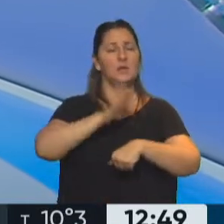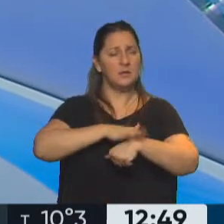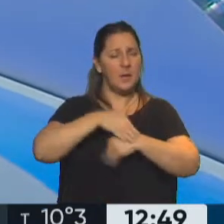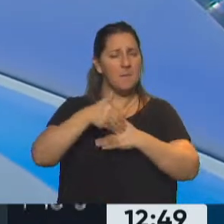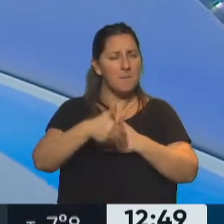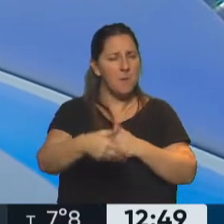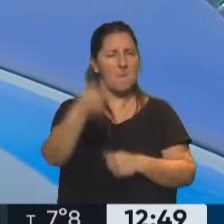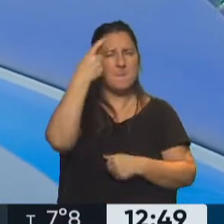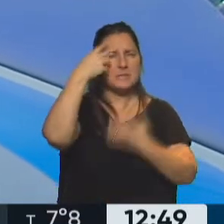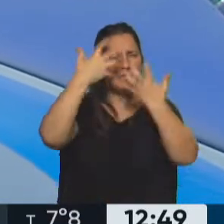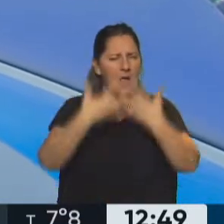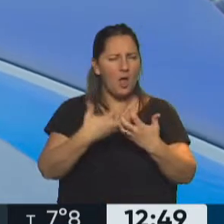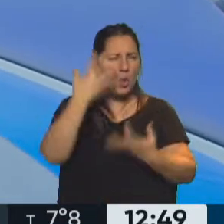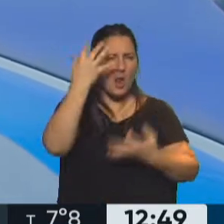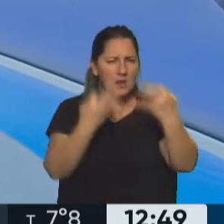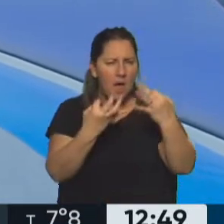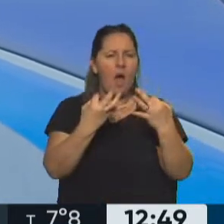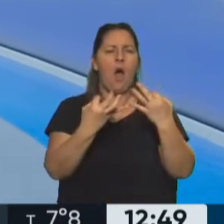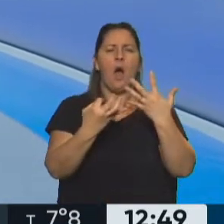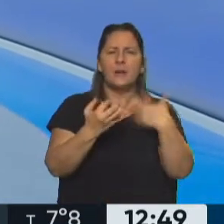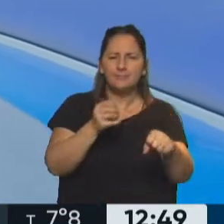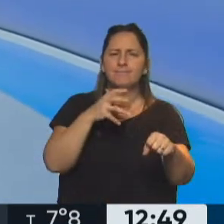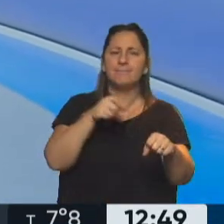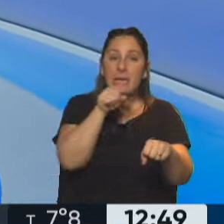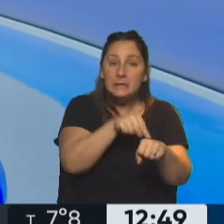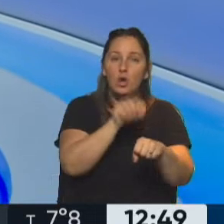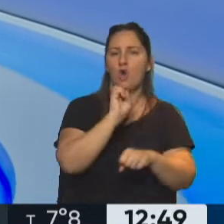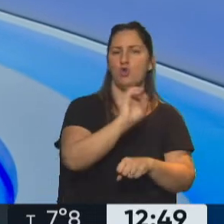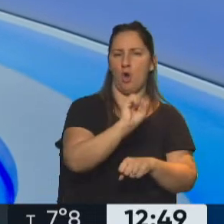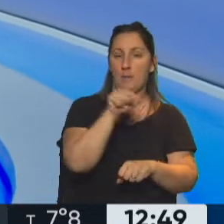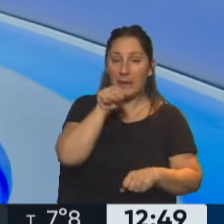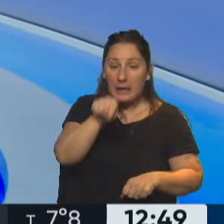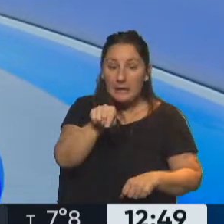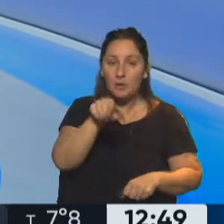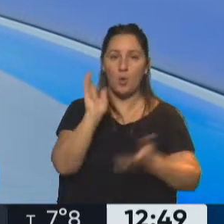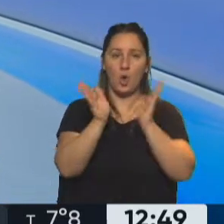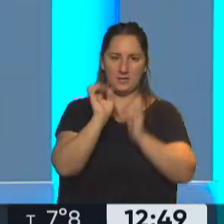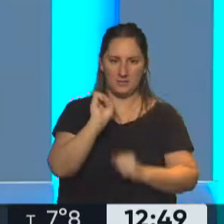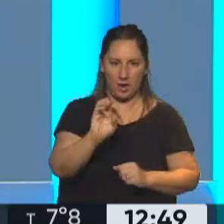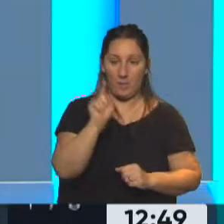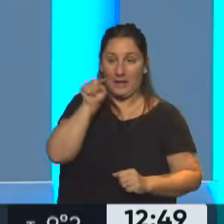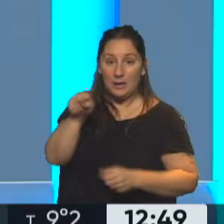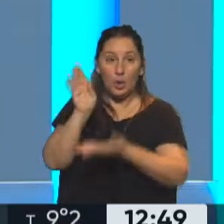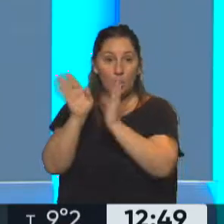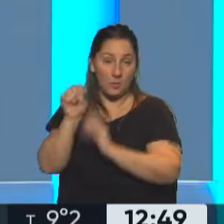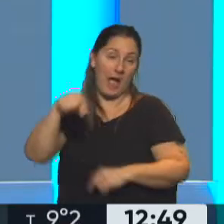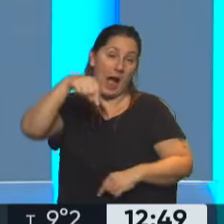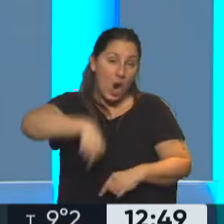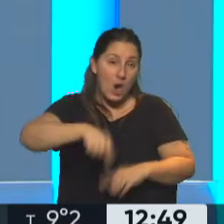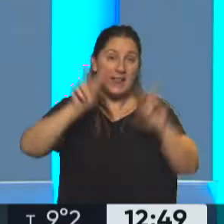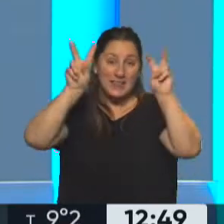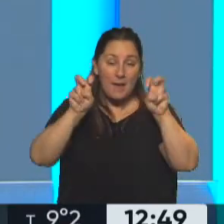pensando la situación, vamos descubriendo y poniéndole nombre a los tipos de violencia. En este caso es la violencia digital,